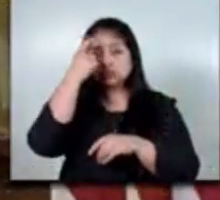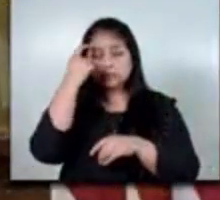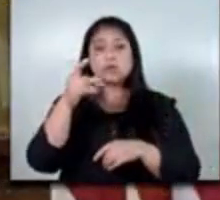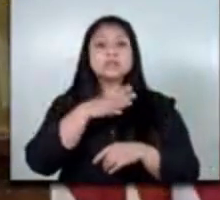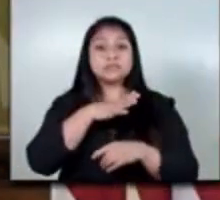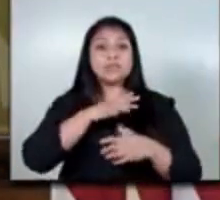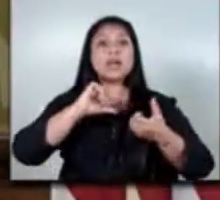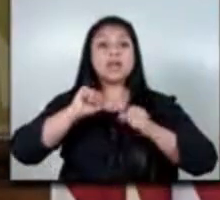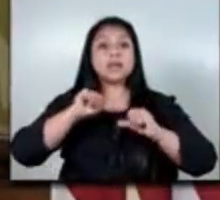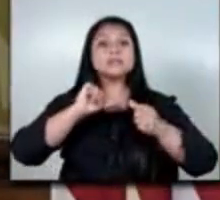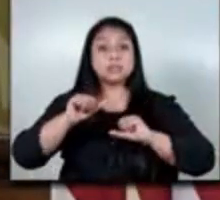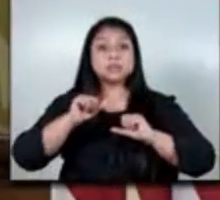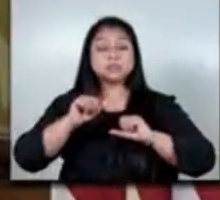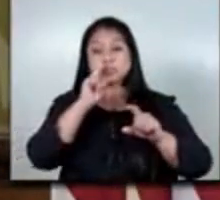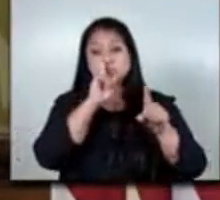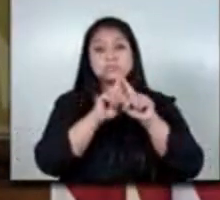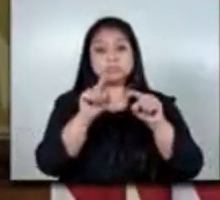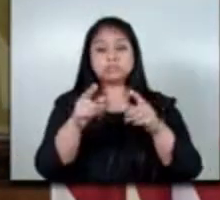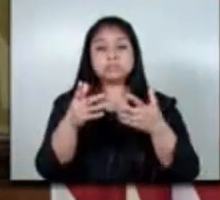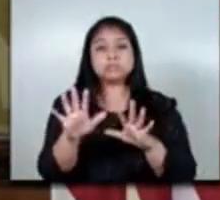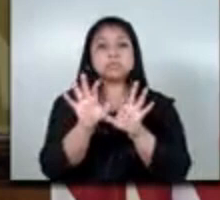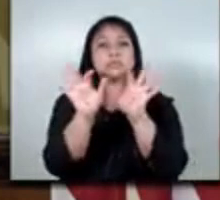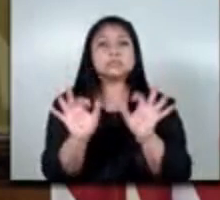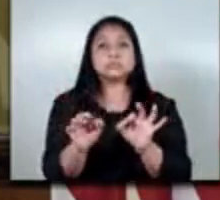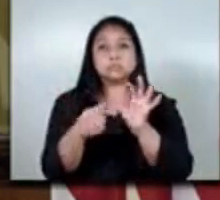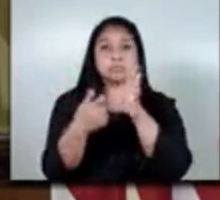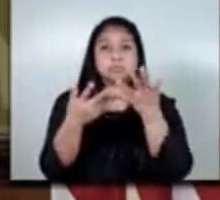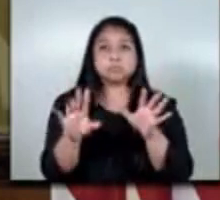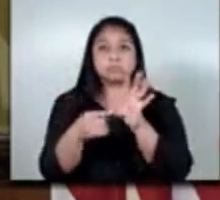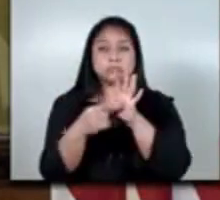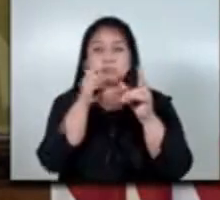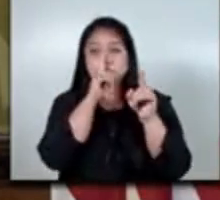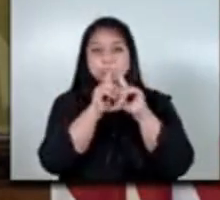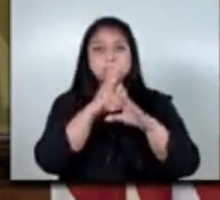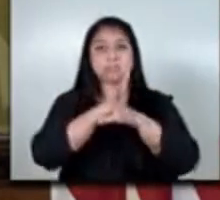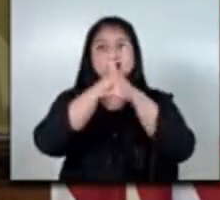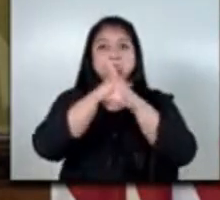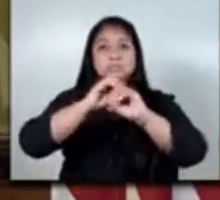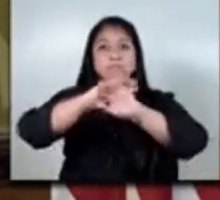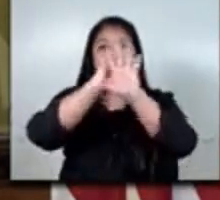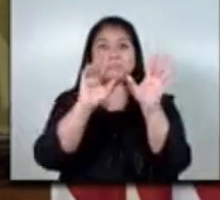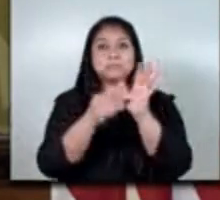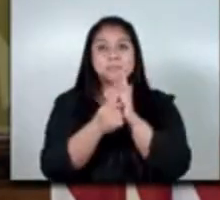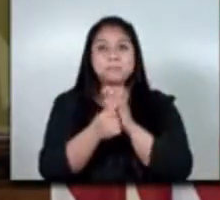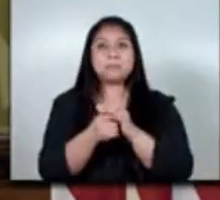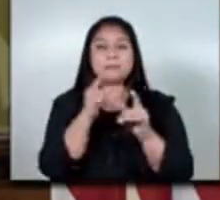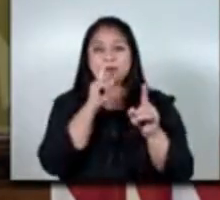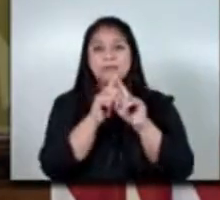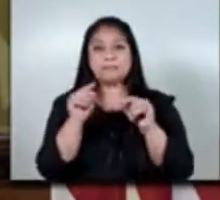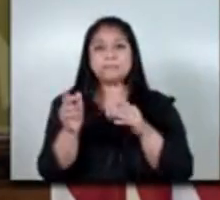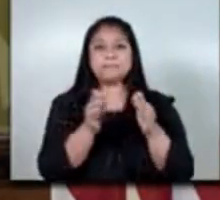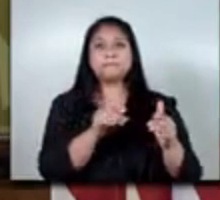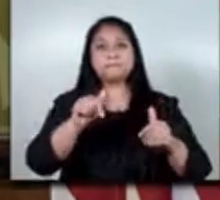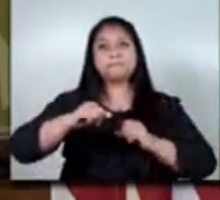a empleos de manera regular ordenada y segura y transparente en dos mil y veintiuno la